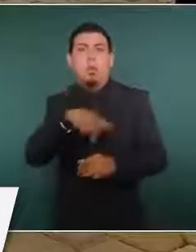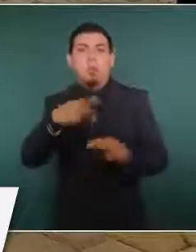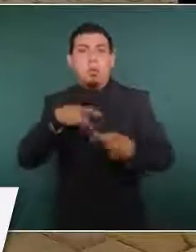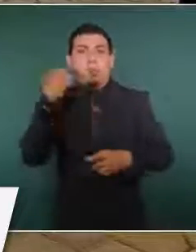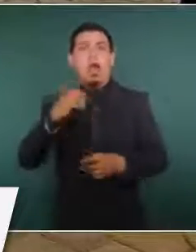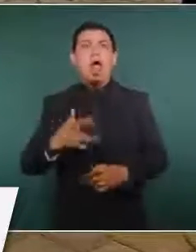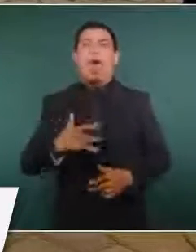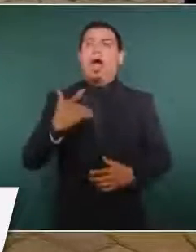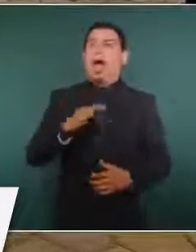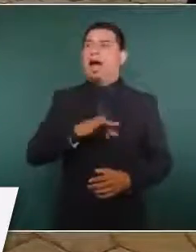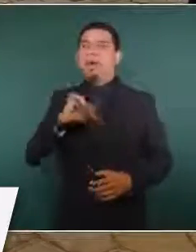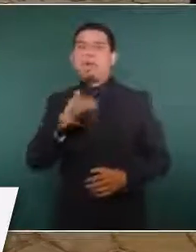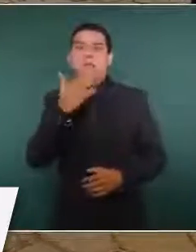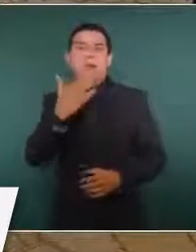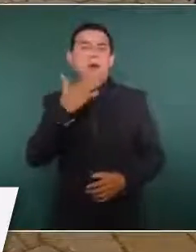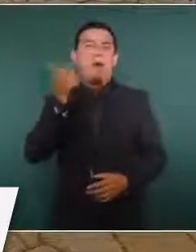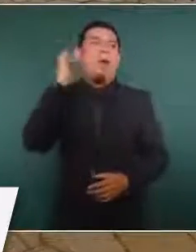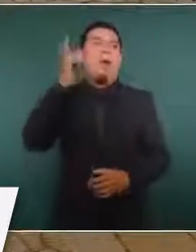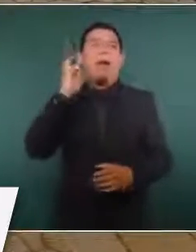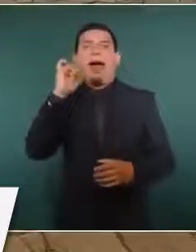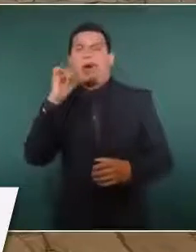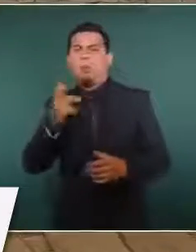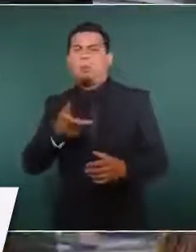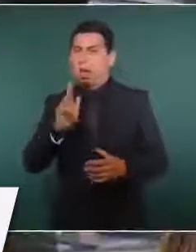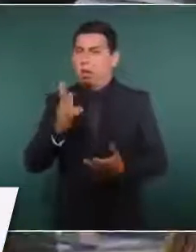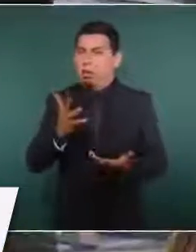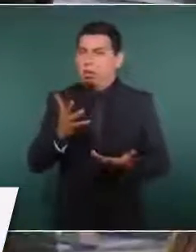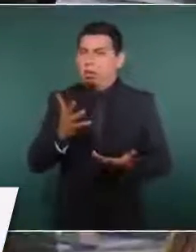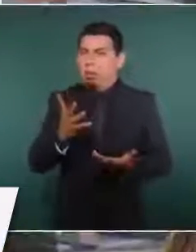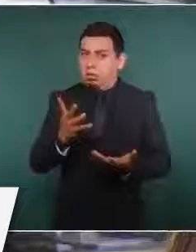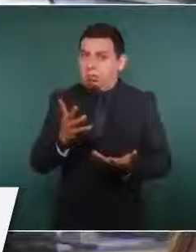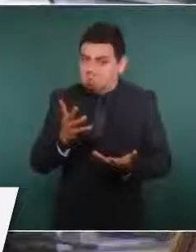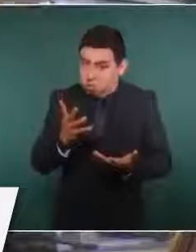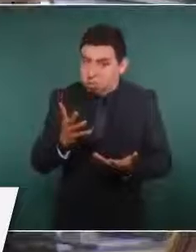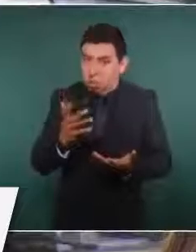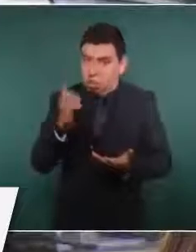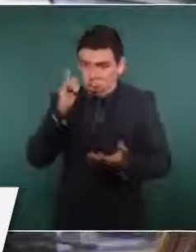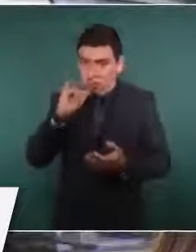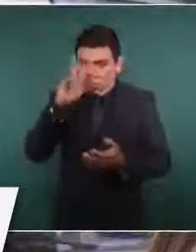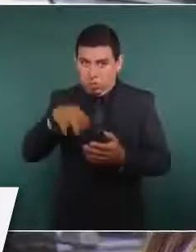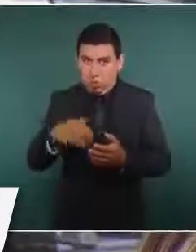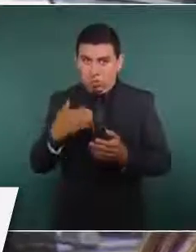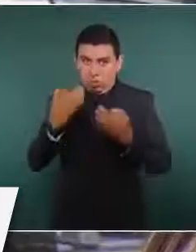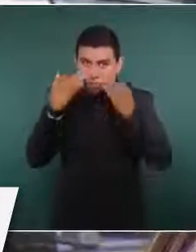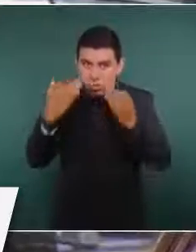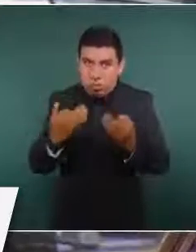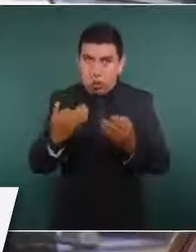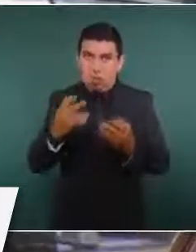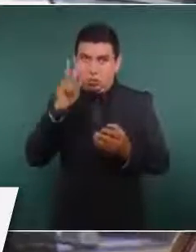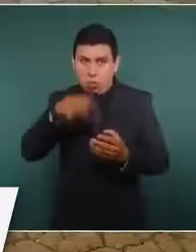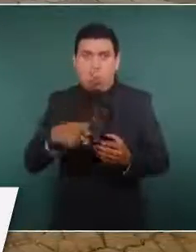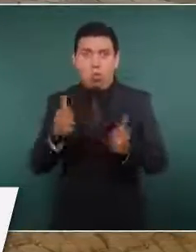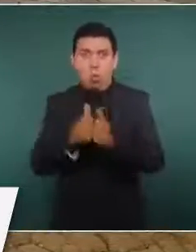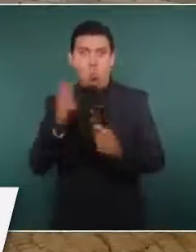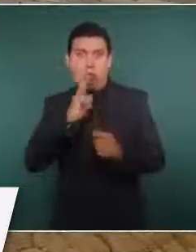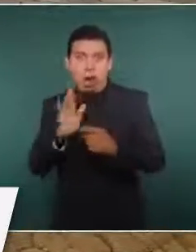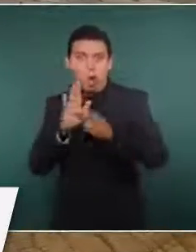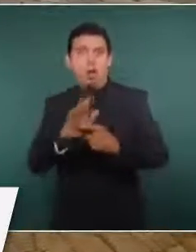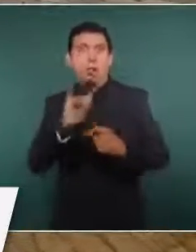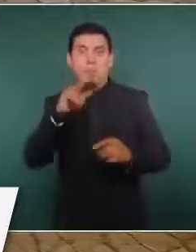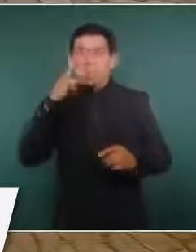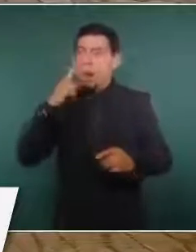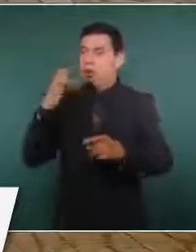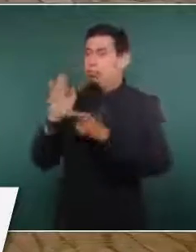respecto a estos proyectos y nos gustaría que algún día se concluyeran y sobre todo en los plazos que se establecen. Sí,